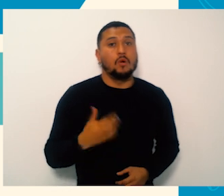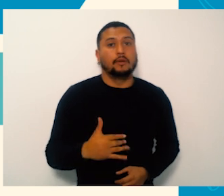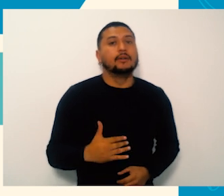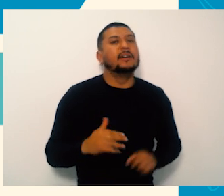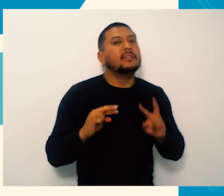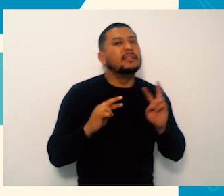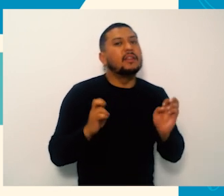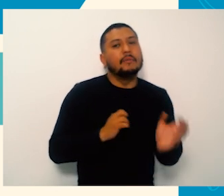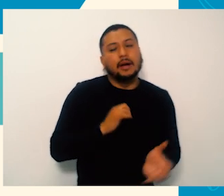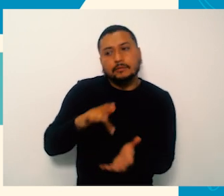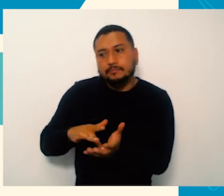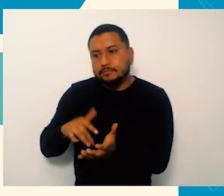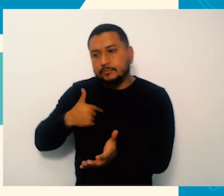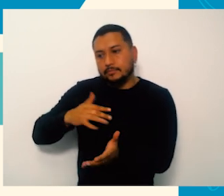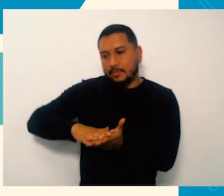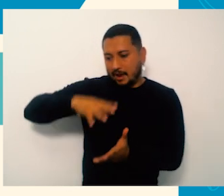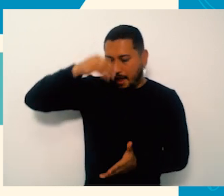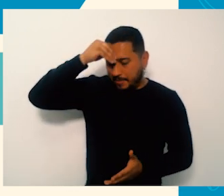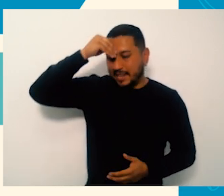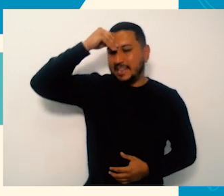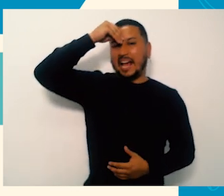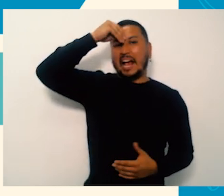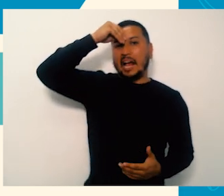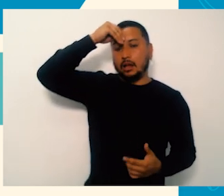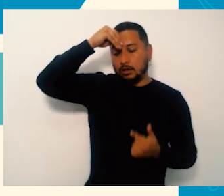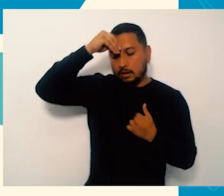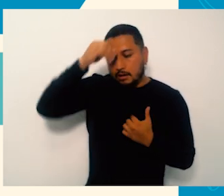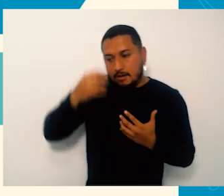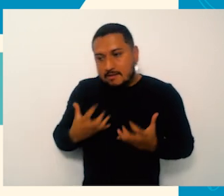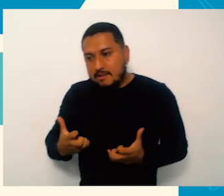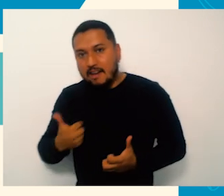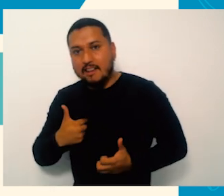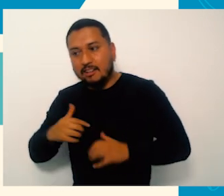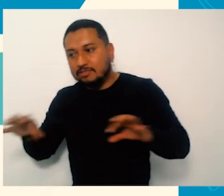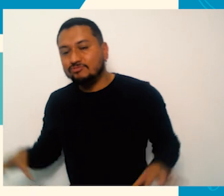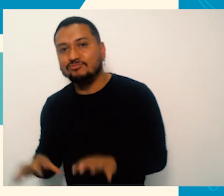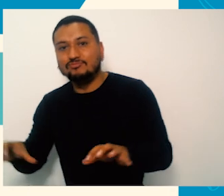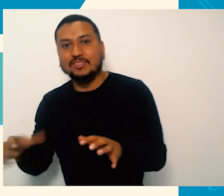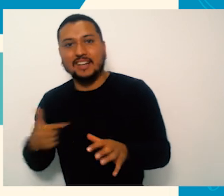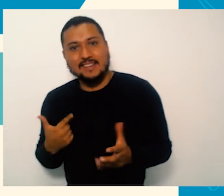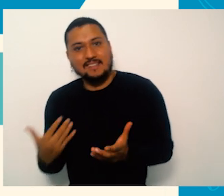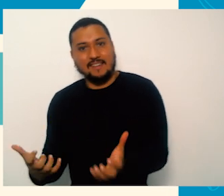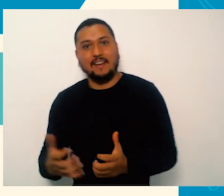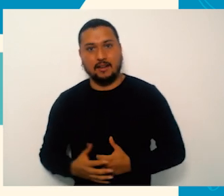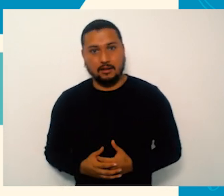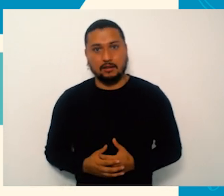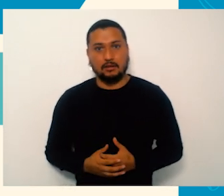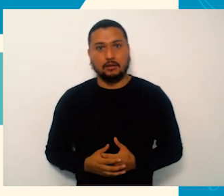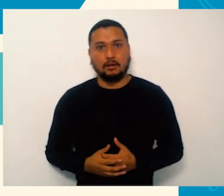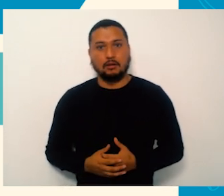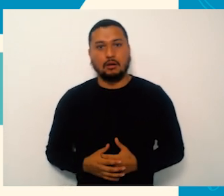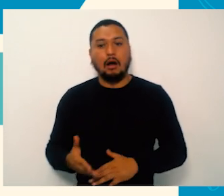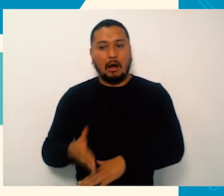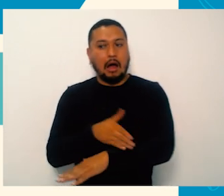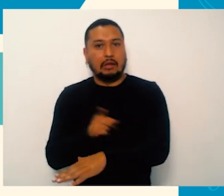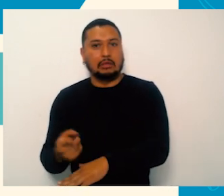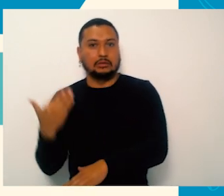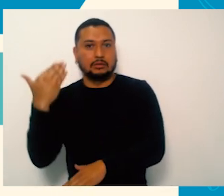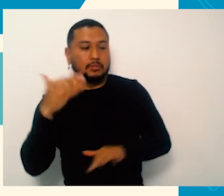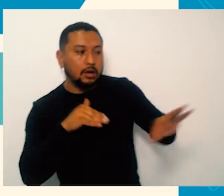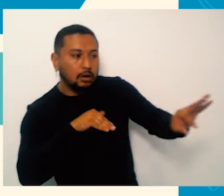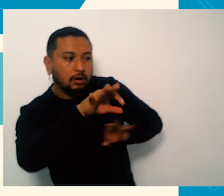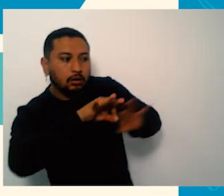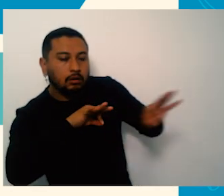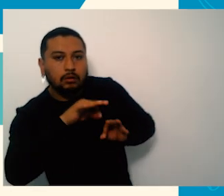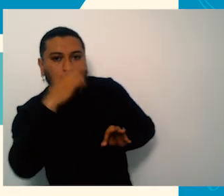El primer centro de habilitación fue duro, aunque era pequeño, el segundo también duro, y después empezamos a